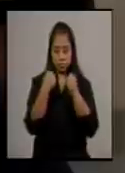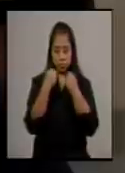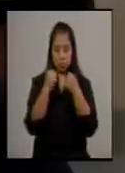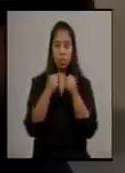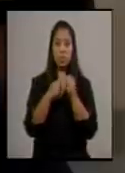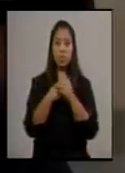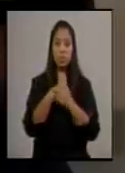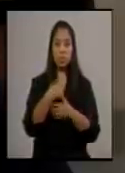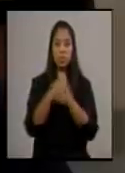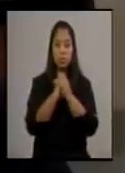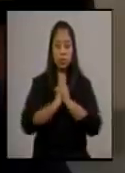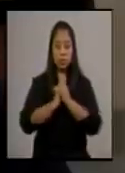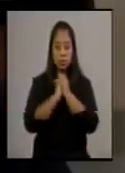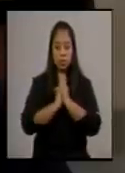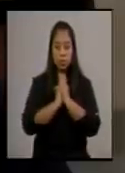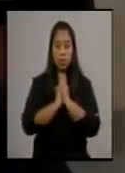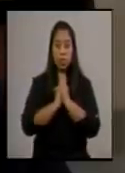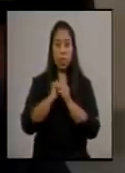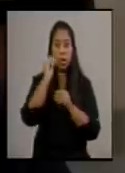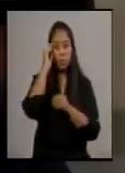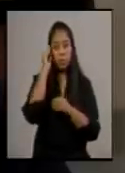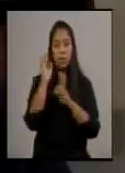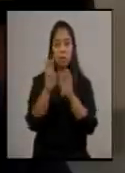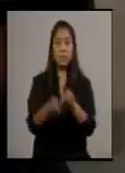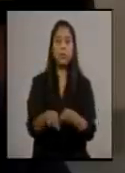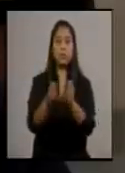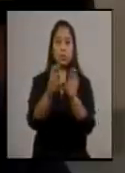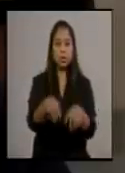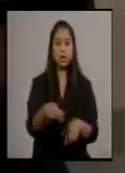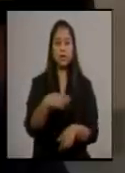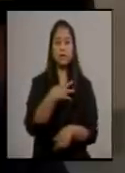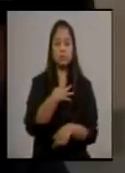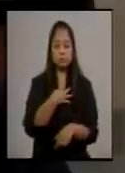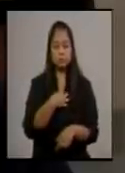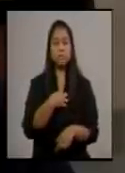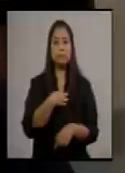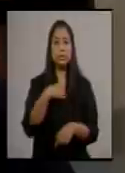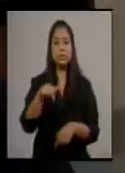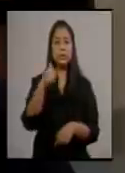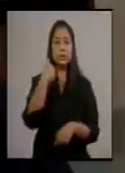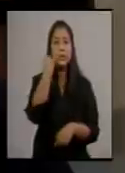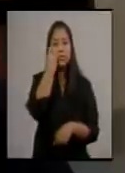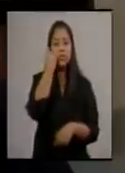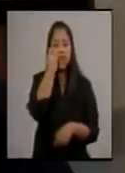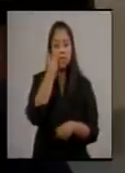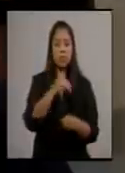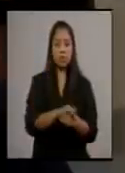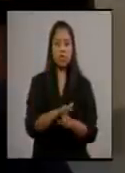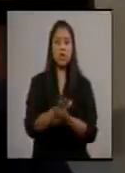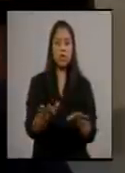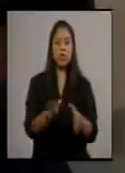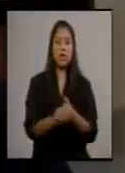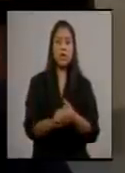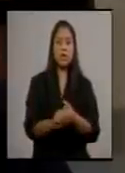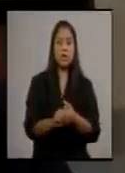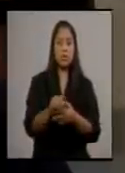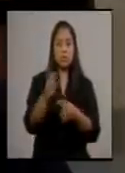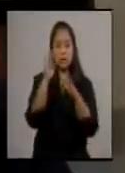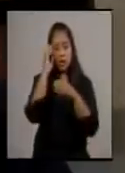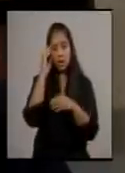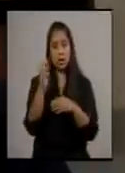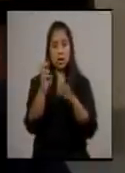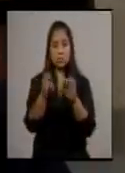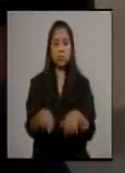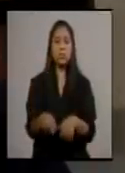orar por los pacientes que están sufriendo el coronavirus, por los pacientes que fallecieron por